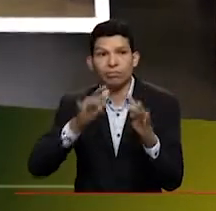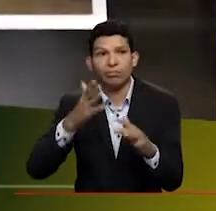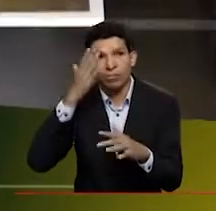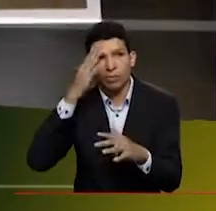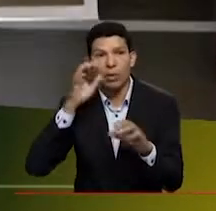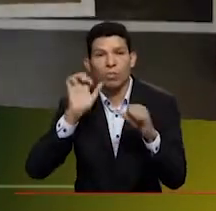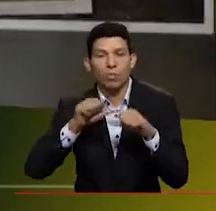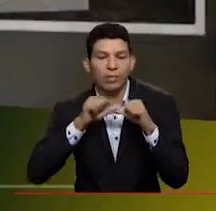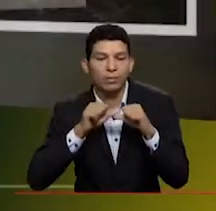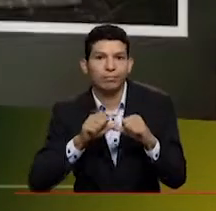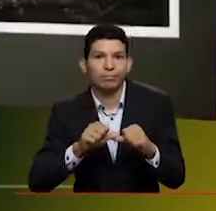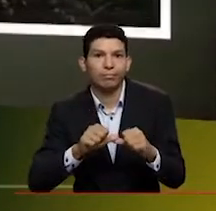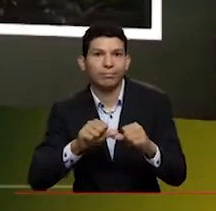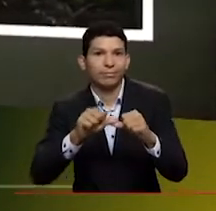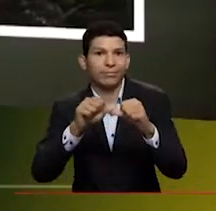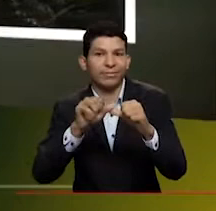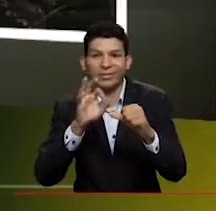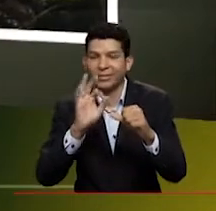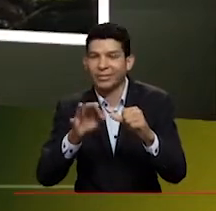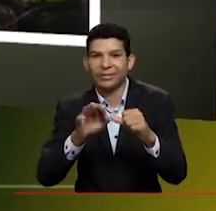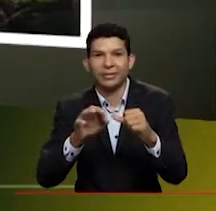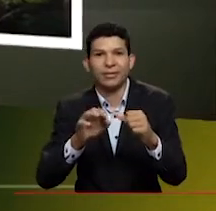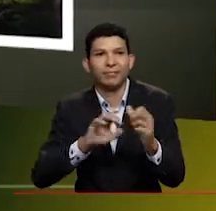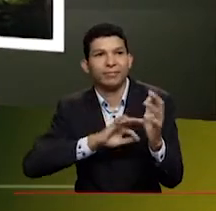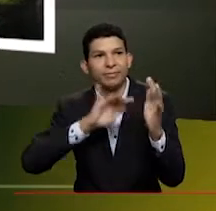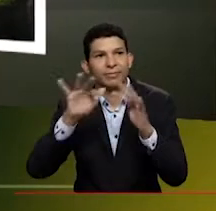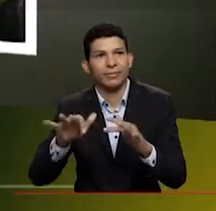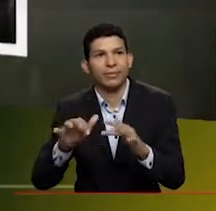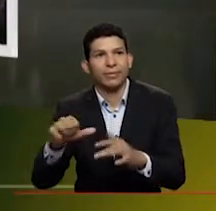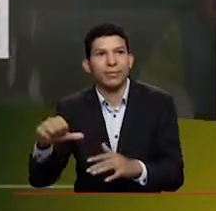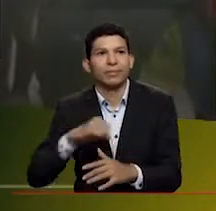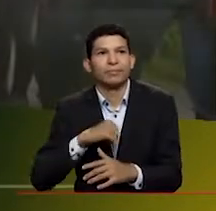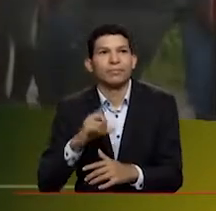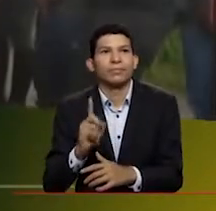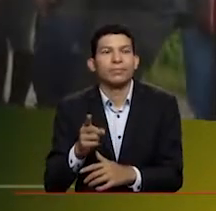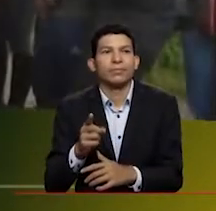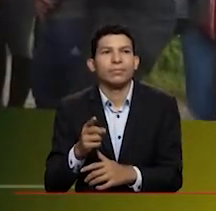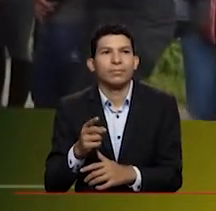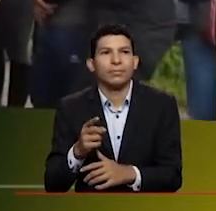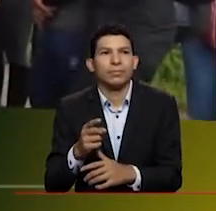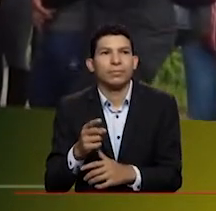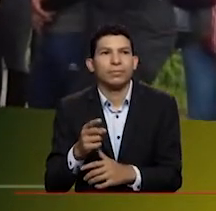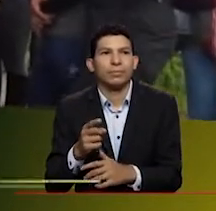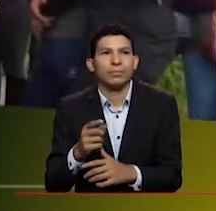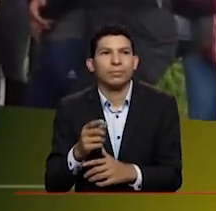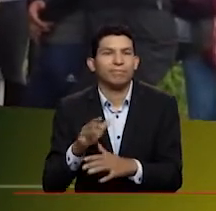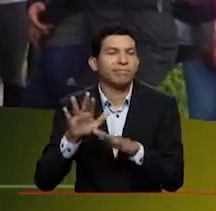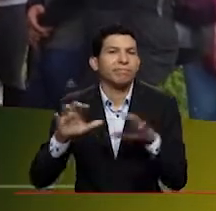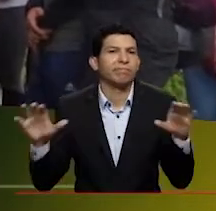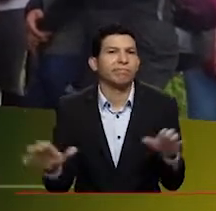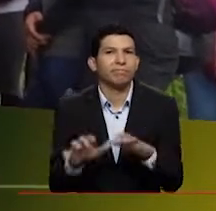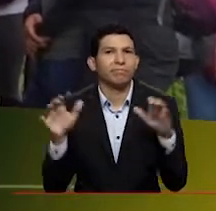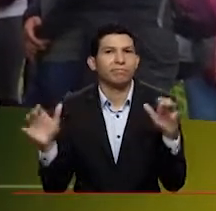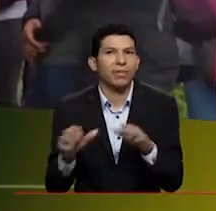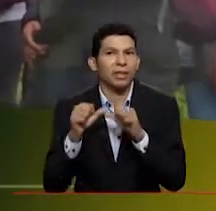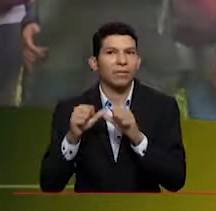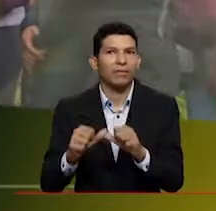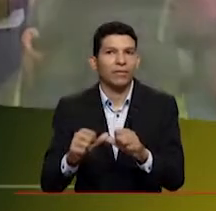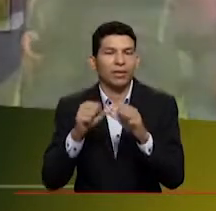poder permanentemente uno estar allá y poder hacer la actividad económica permanentemente,